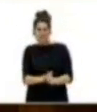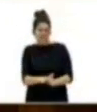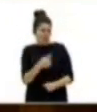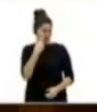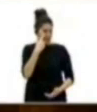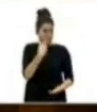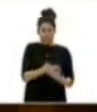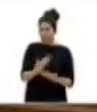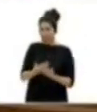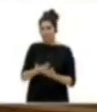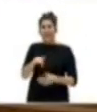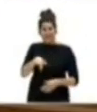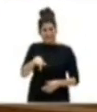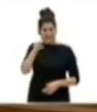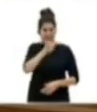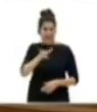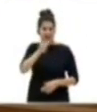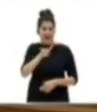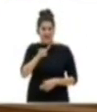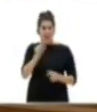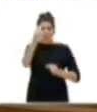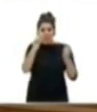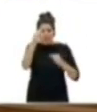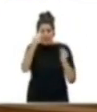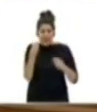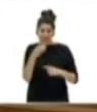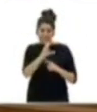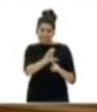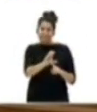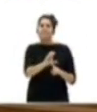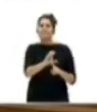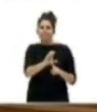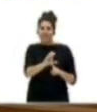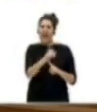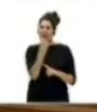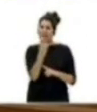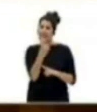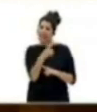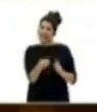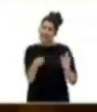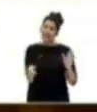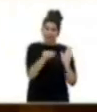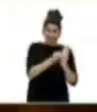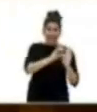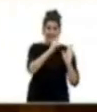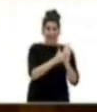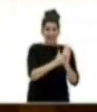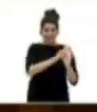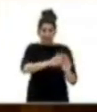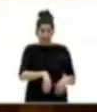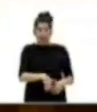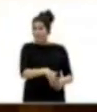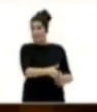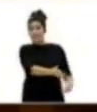en nuestra tierra. Una agotación presupuestaria es lo que le hace falta a esta ley porque si no, se va a convertir en papel